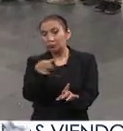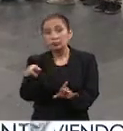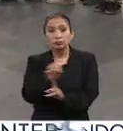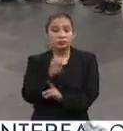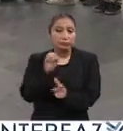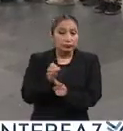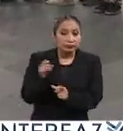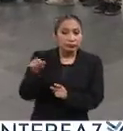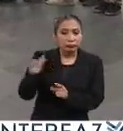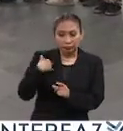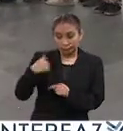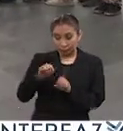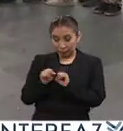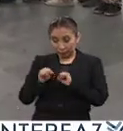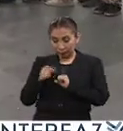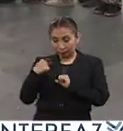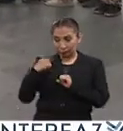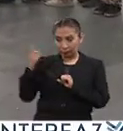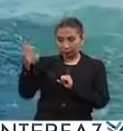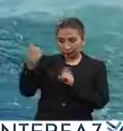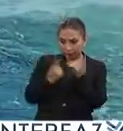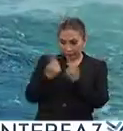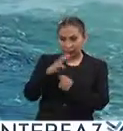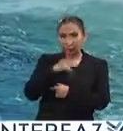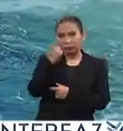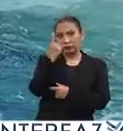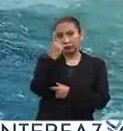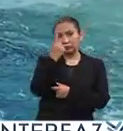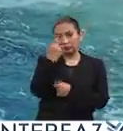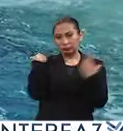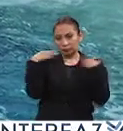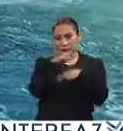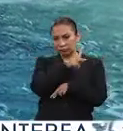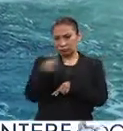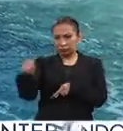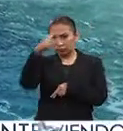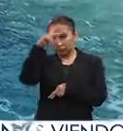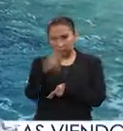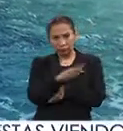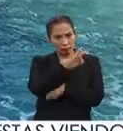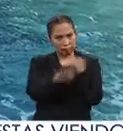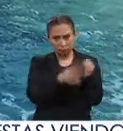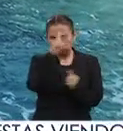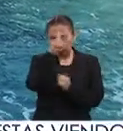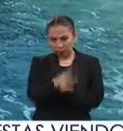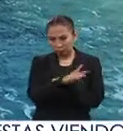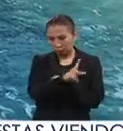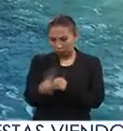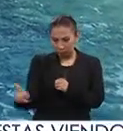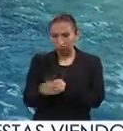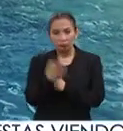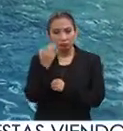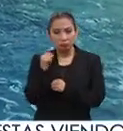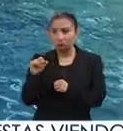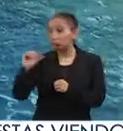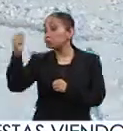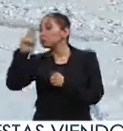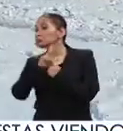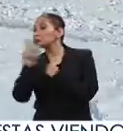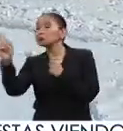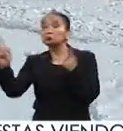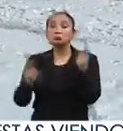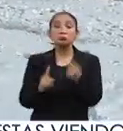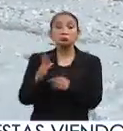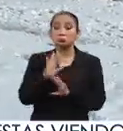Entonces, en mi aula lo conformaban solamente docentes mexicanos, todos mexicanos. No había otra